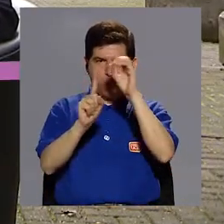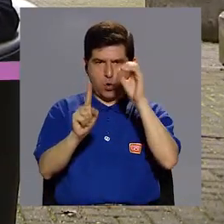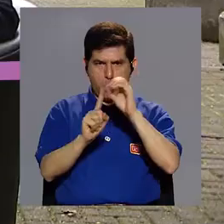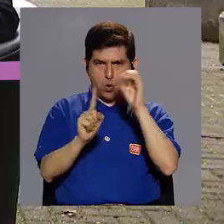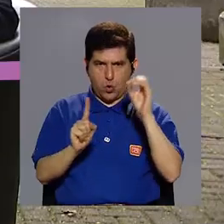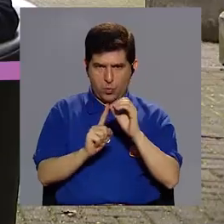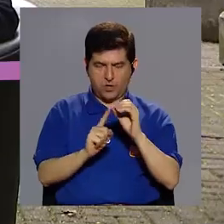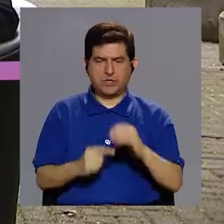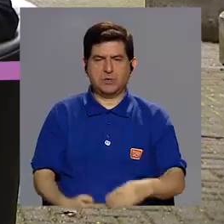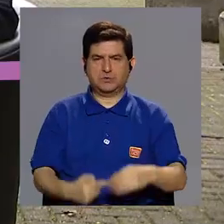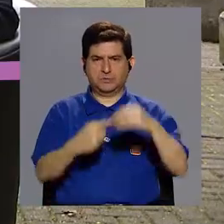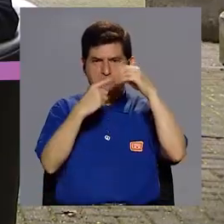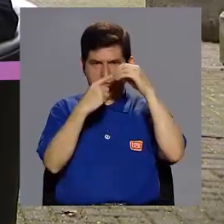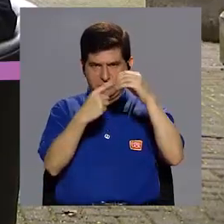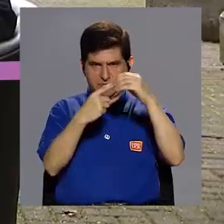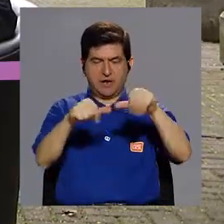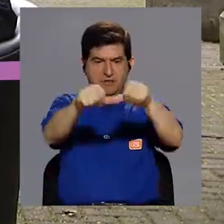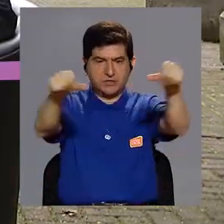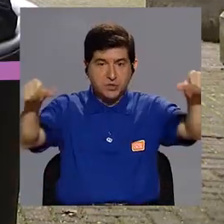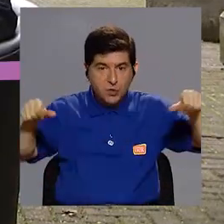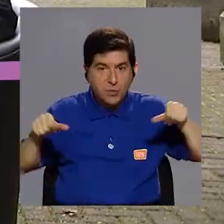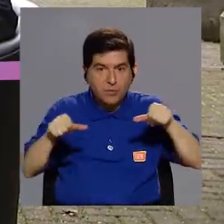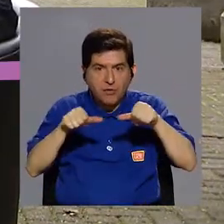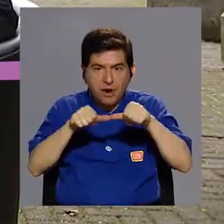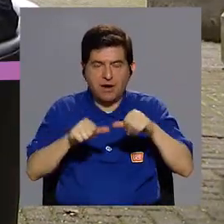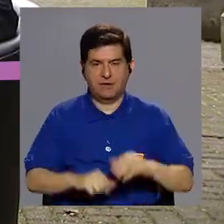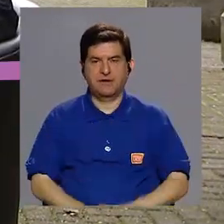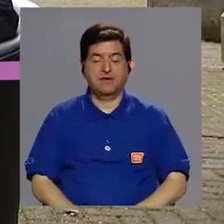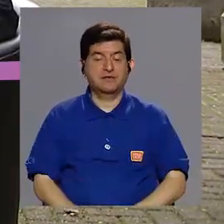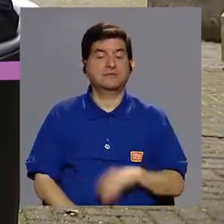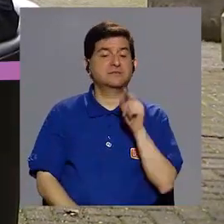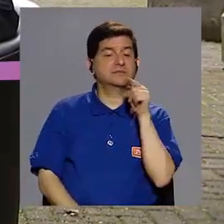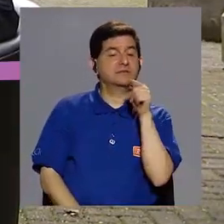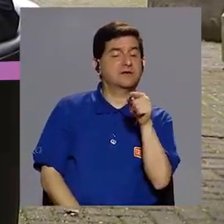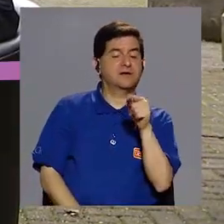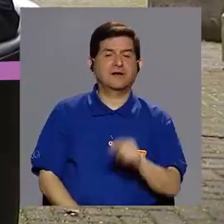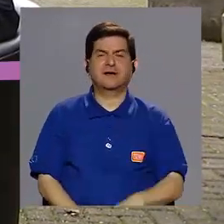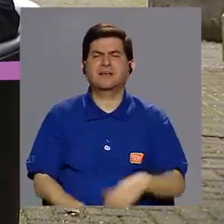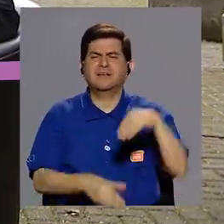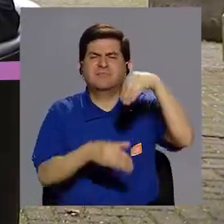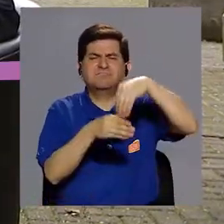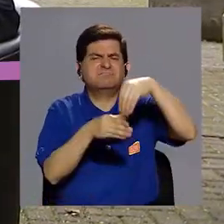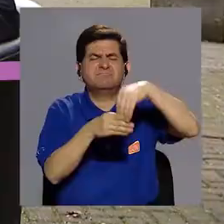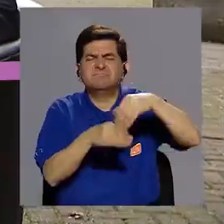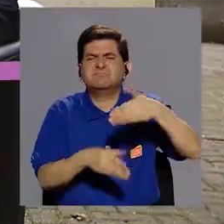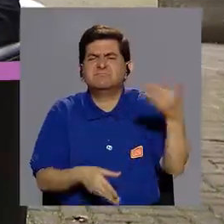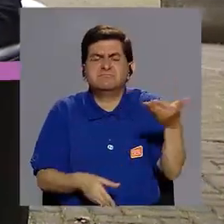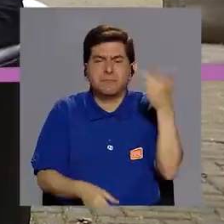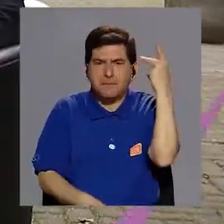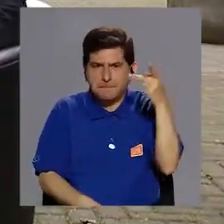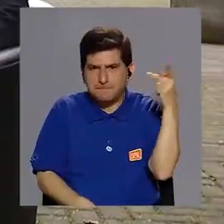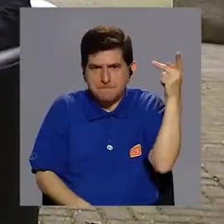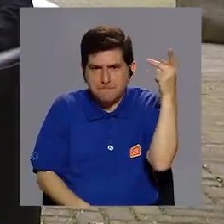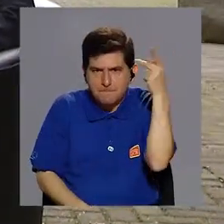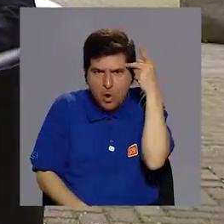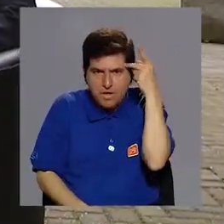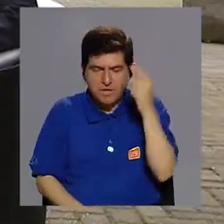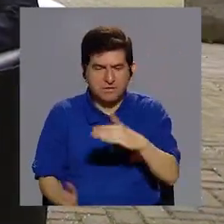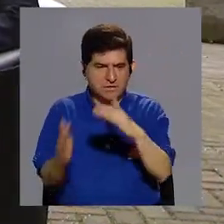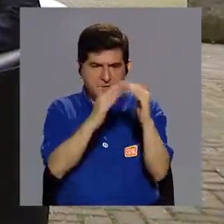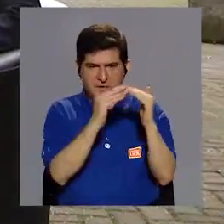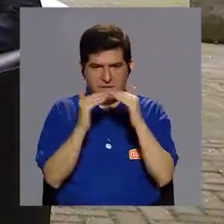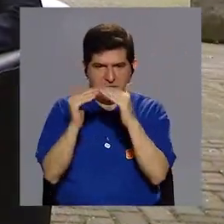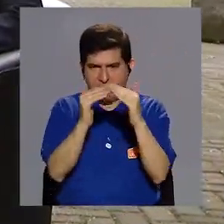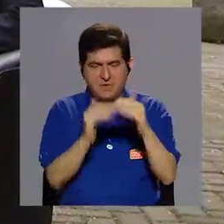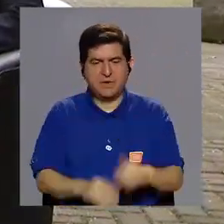grandes, cuatro grandes áreas, las cuales contienen políticas para